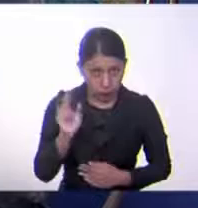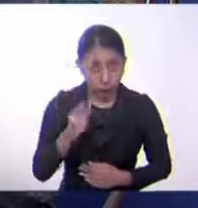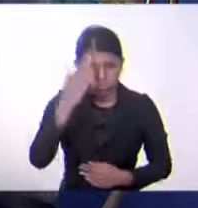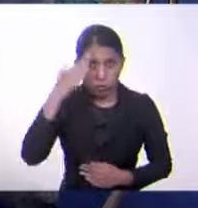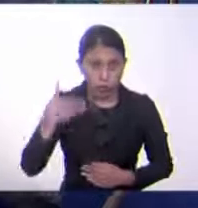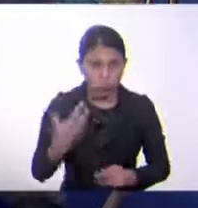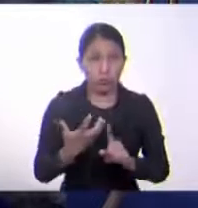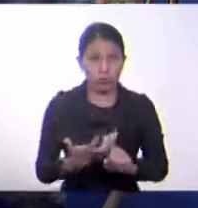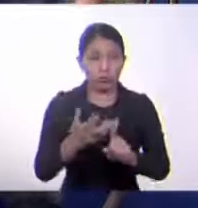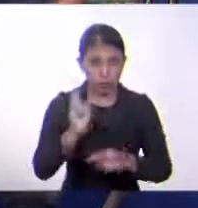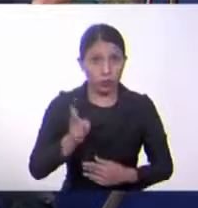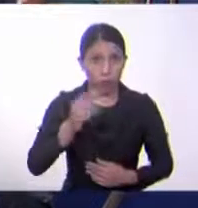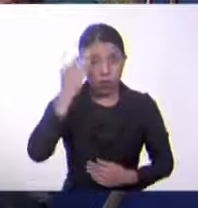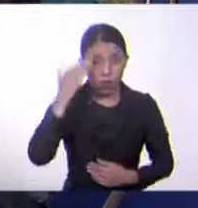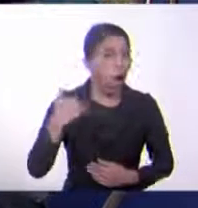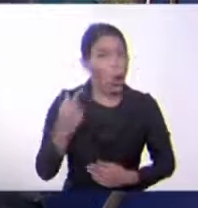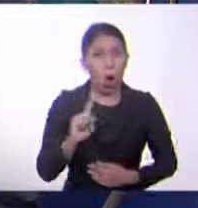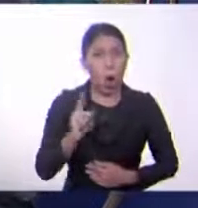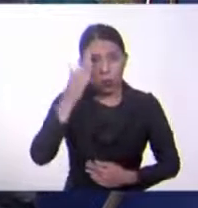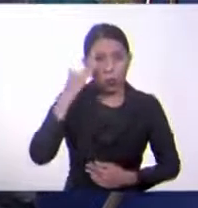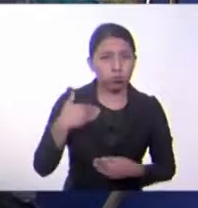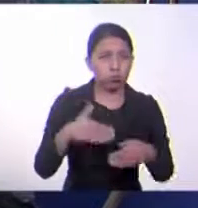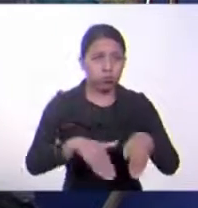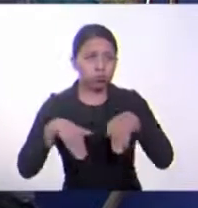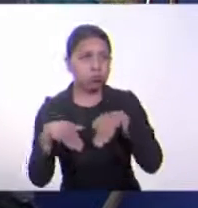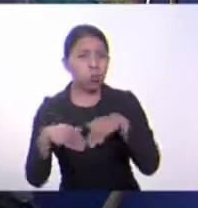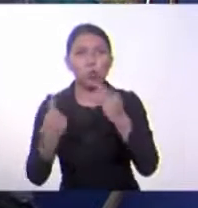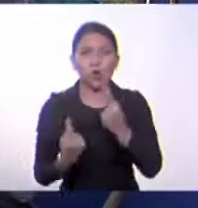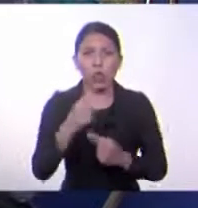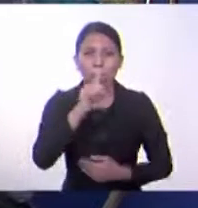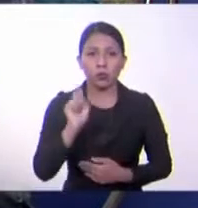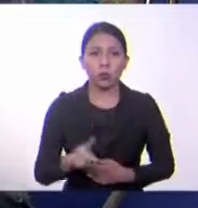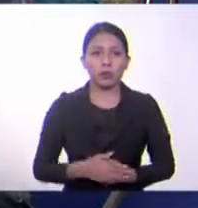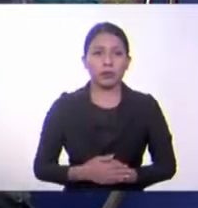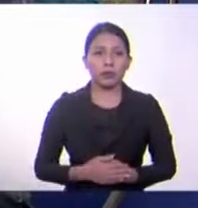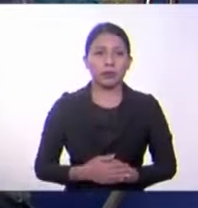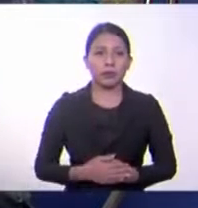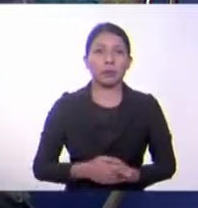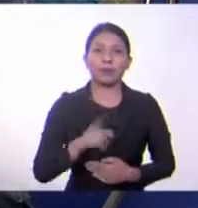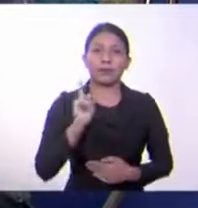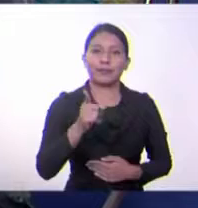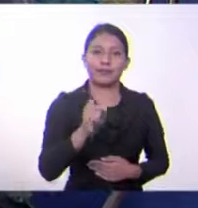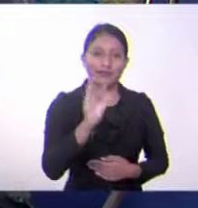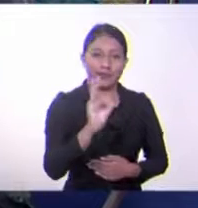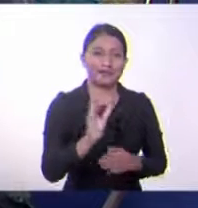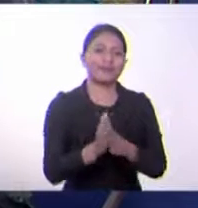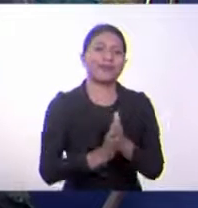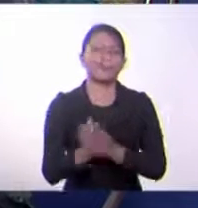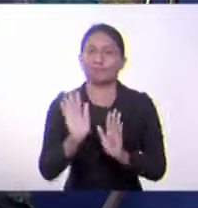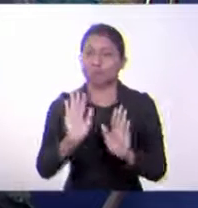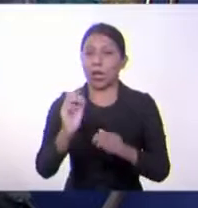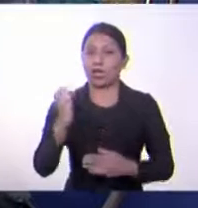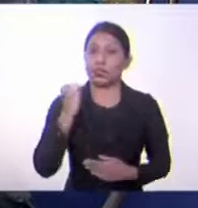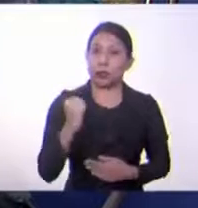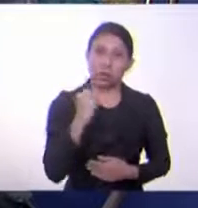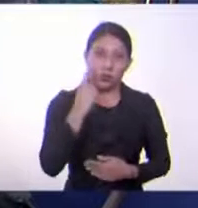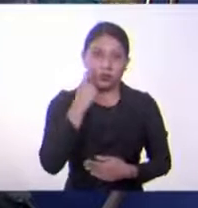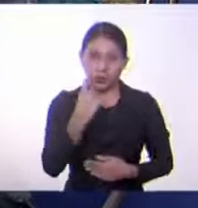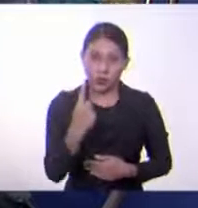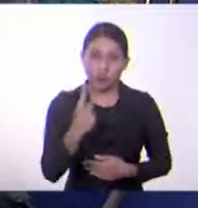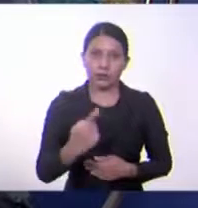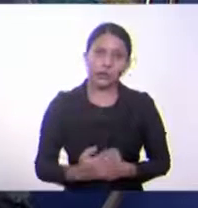sumaron al levantamiento de esta independencia? Me gusta que hablemos de eso porque es importante